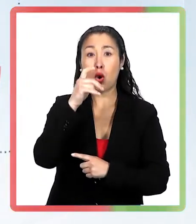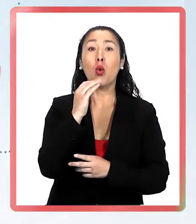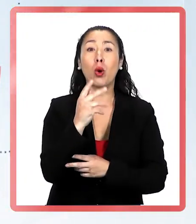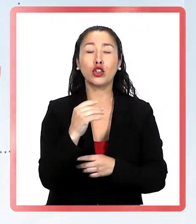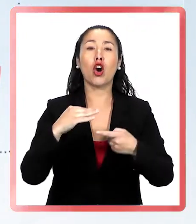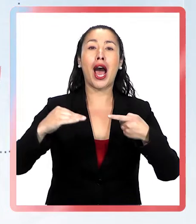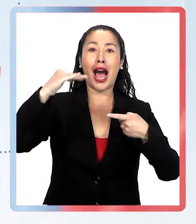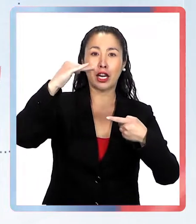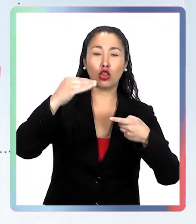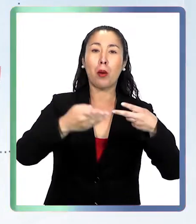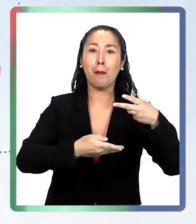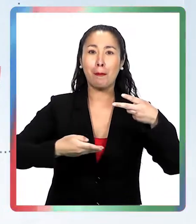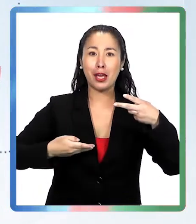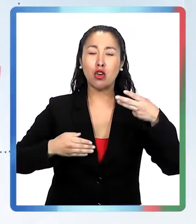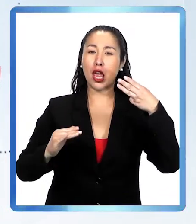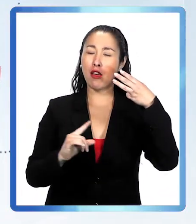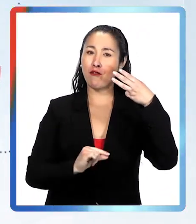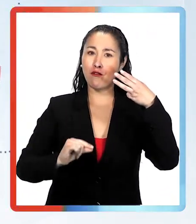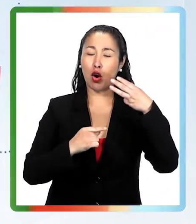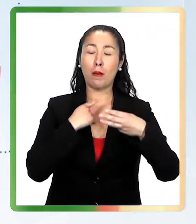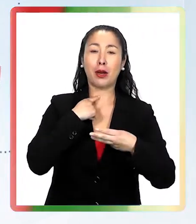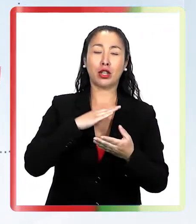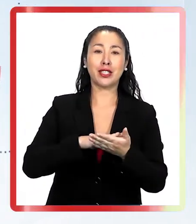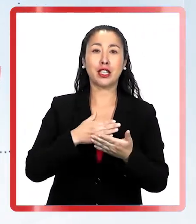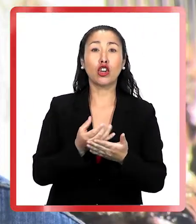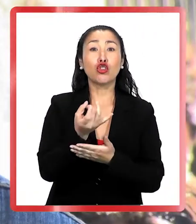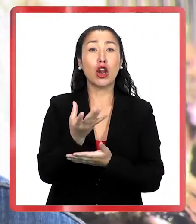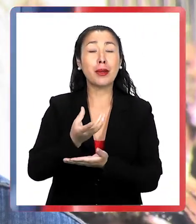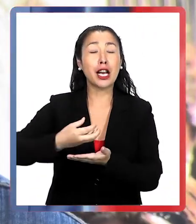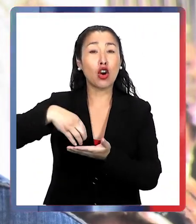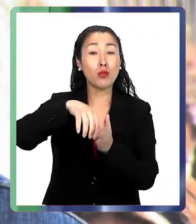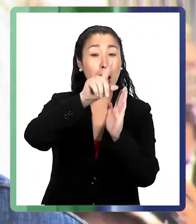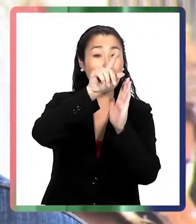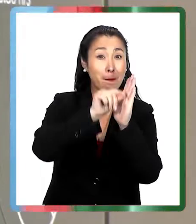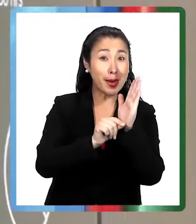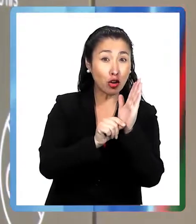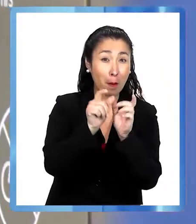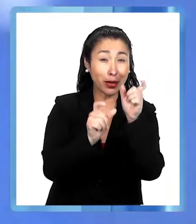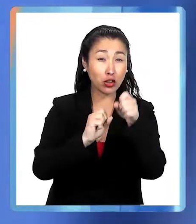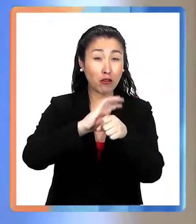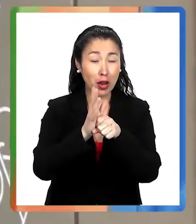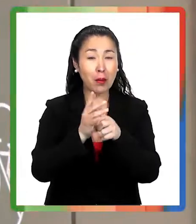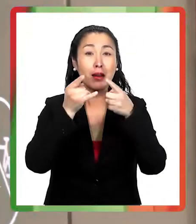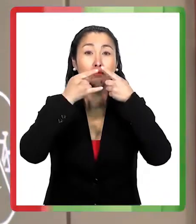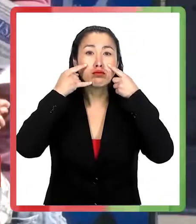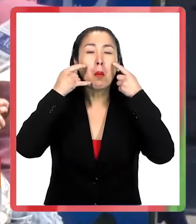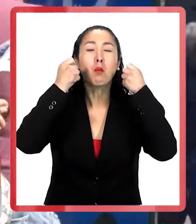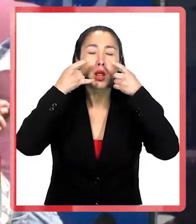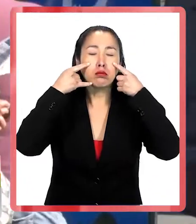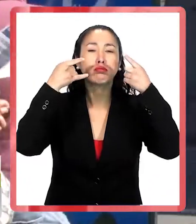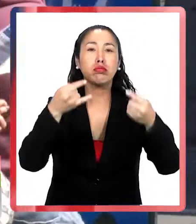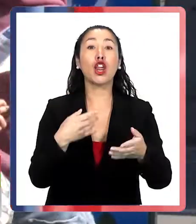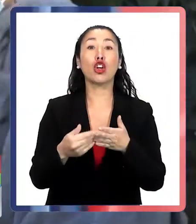zonas serán de alto, medio y bajo impacto sanitario. Y solo en las comunas con menos contagios, la gente podrá sacarse la